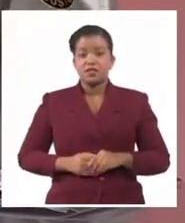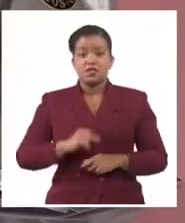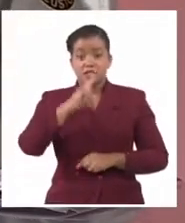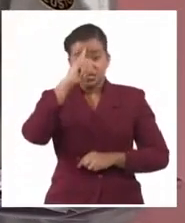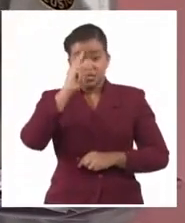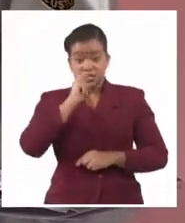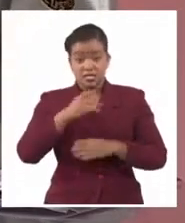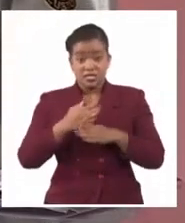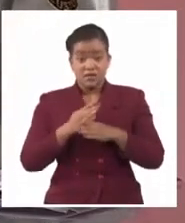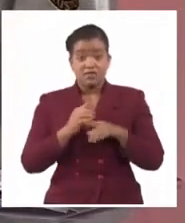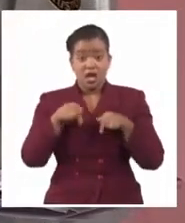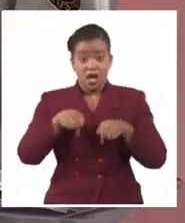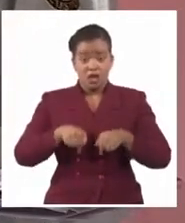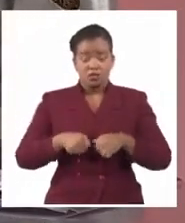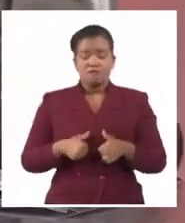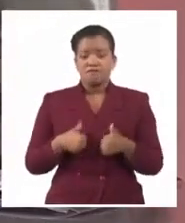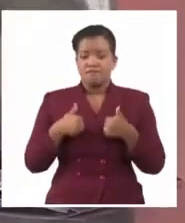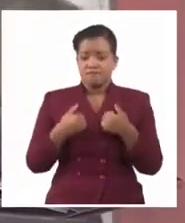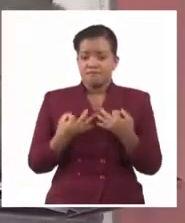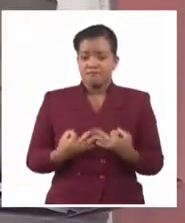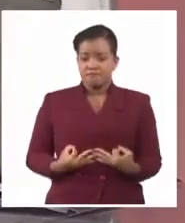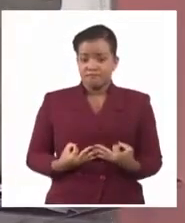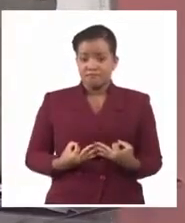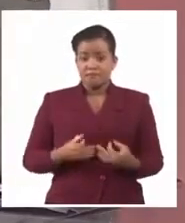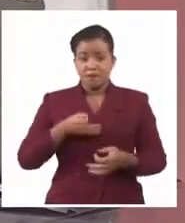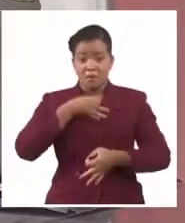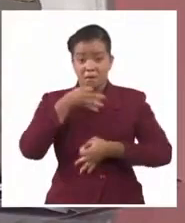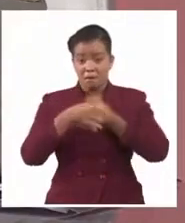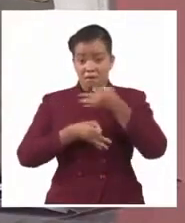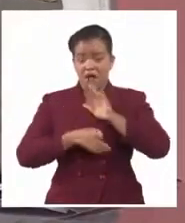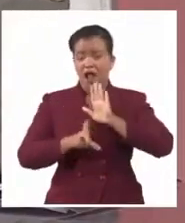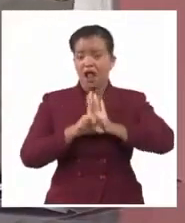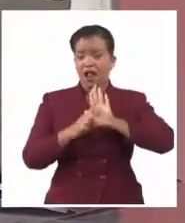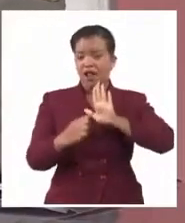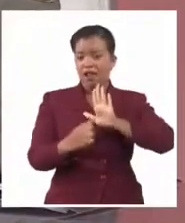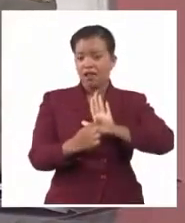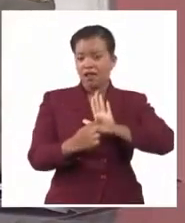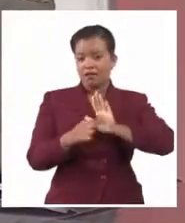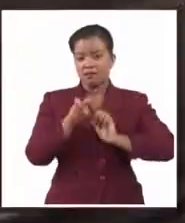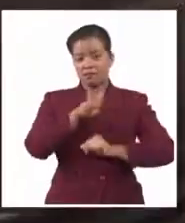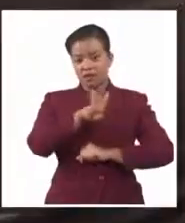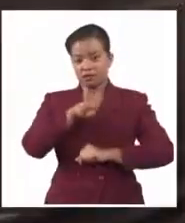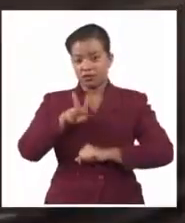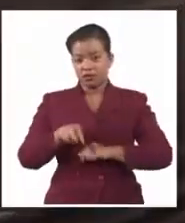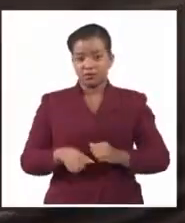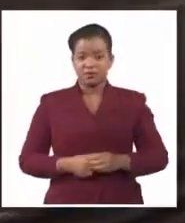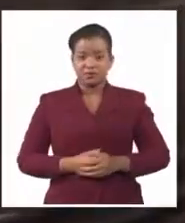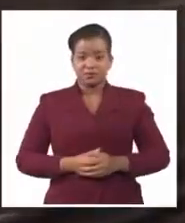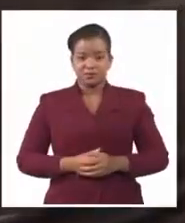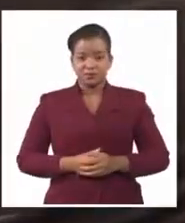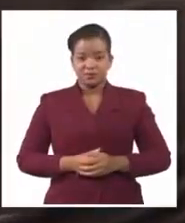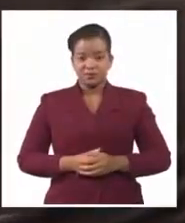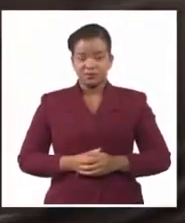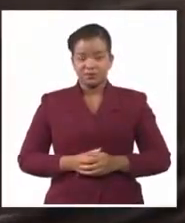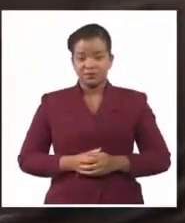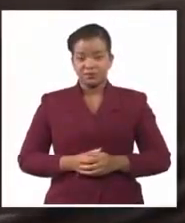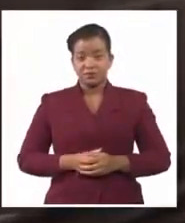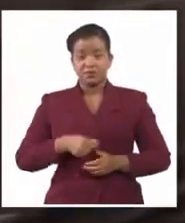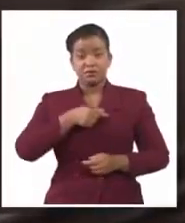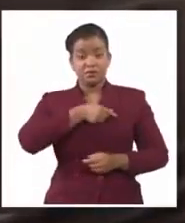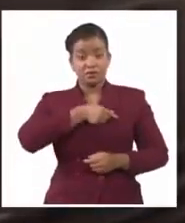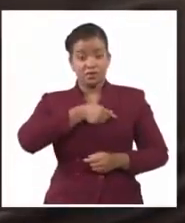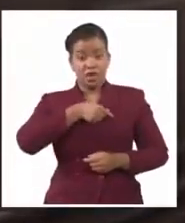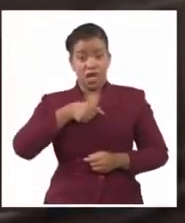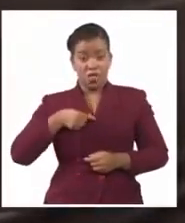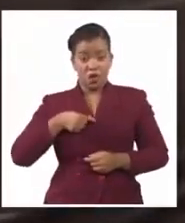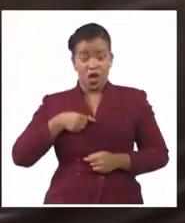y que está muy bien definido, como bien explicaba, en el decreto ley 22. Y para eso las autoridades aduaneras en cada caso hacen